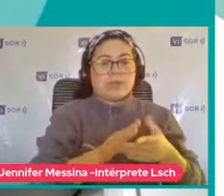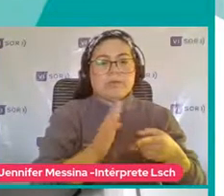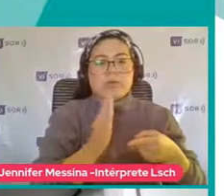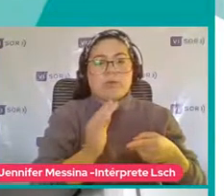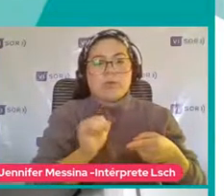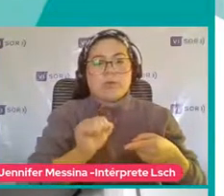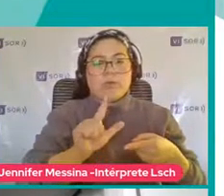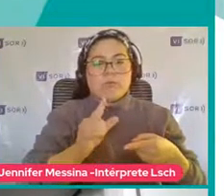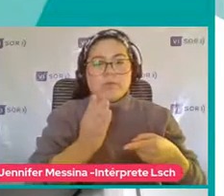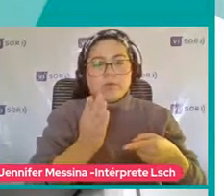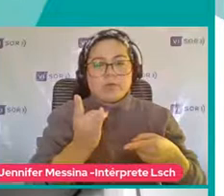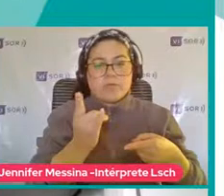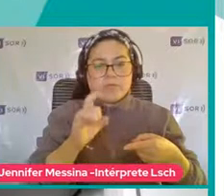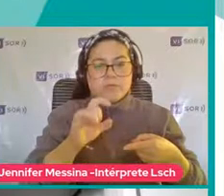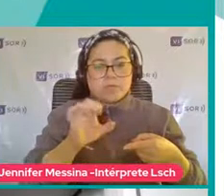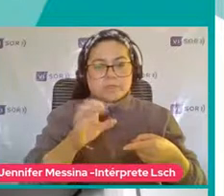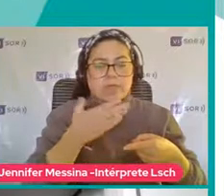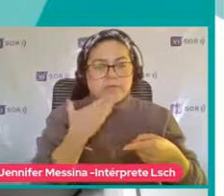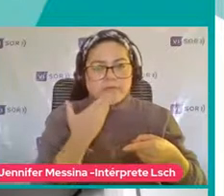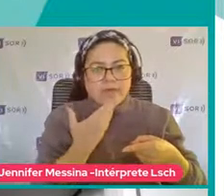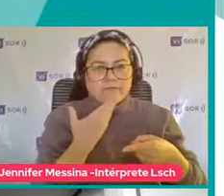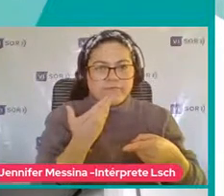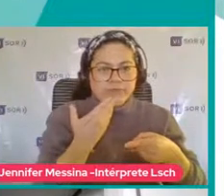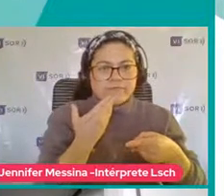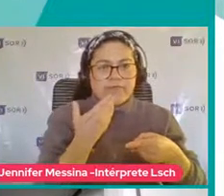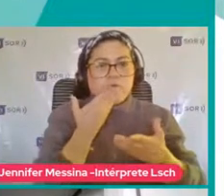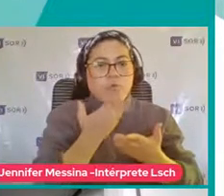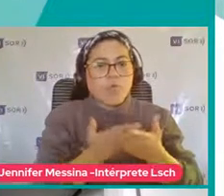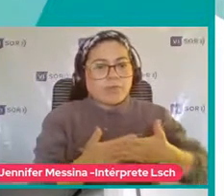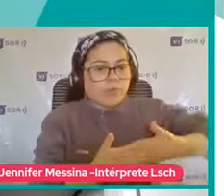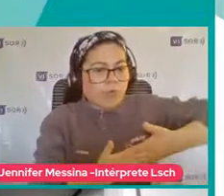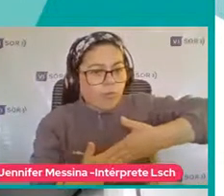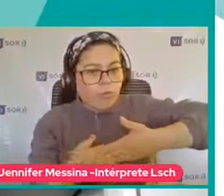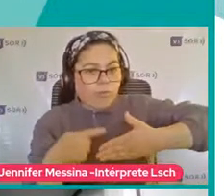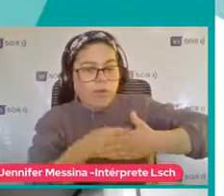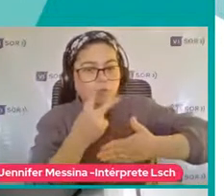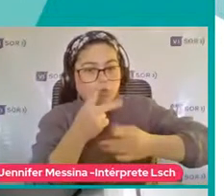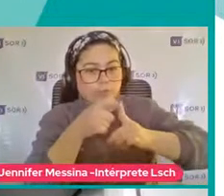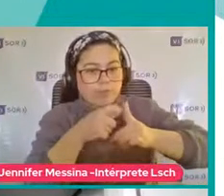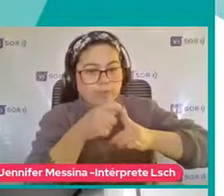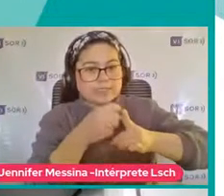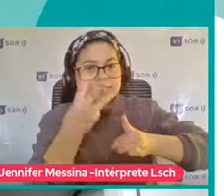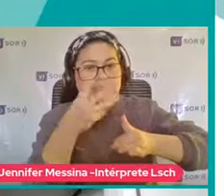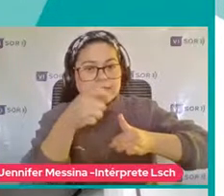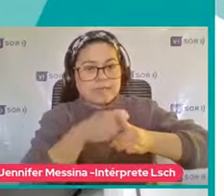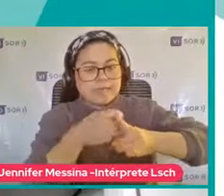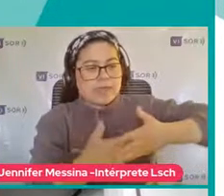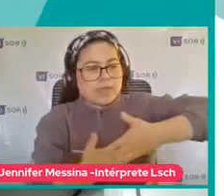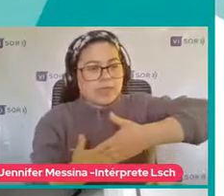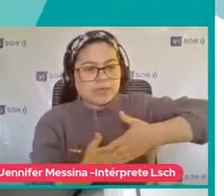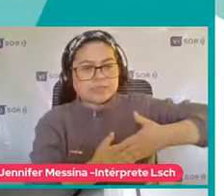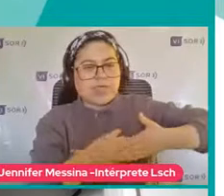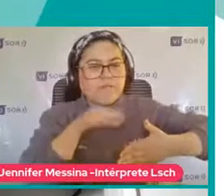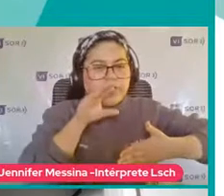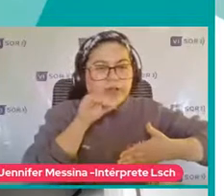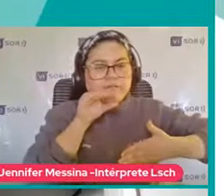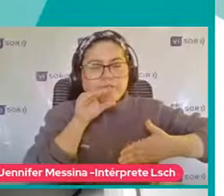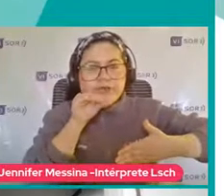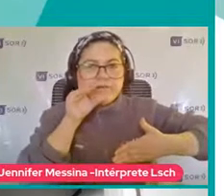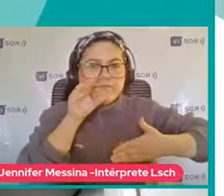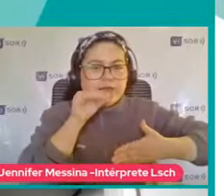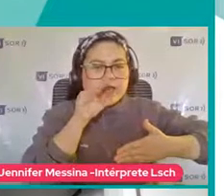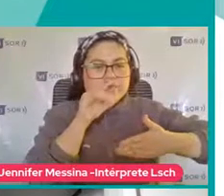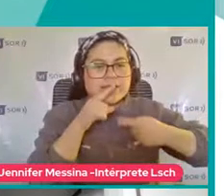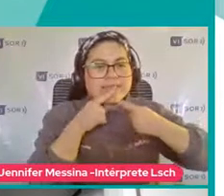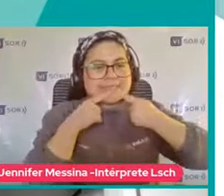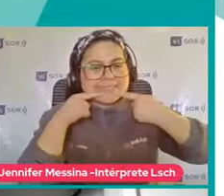es importante El niño Ya a los dos meses Tres meses Algunos Ciertos balbuceos Generales La sonrisa